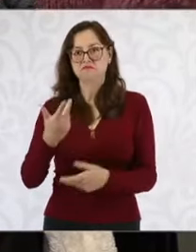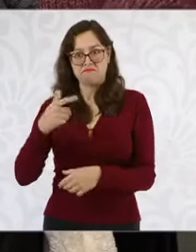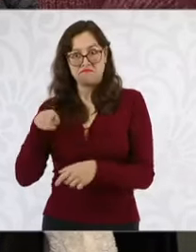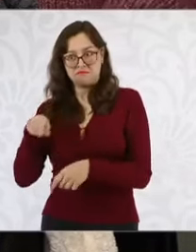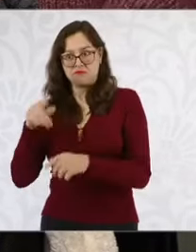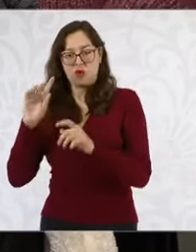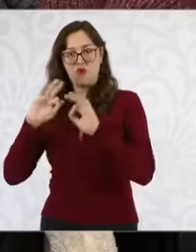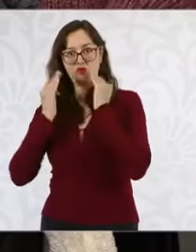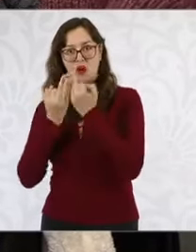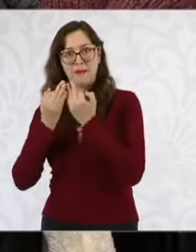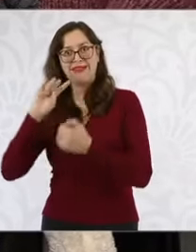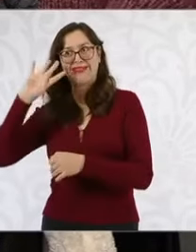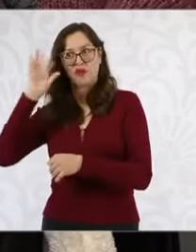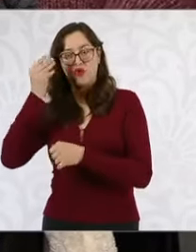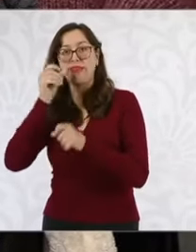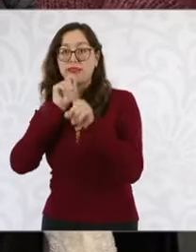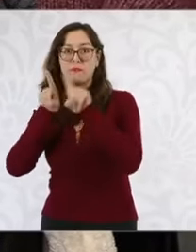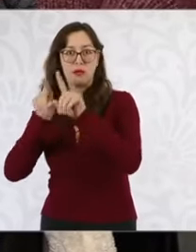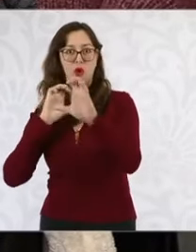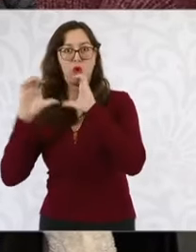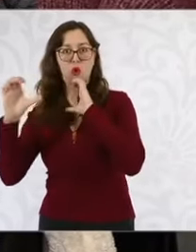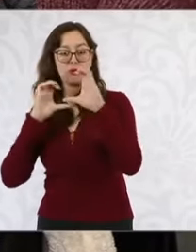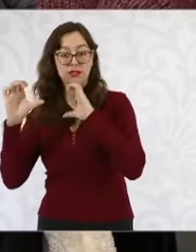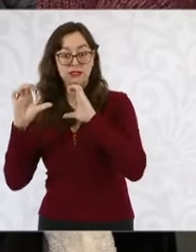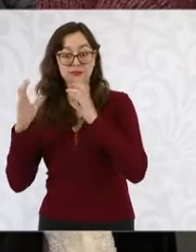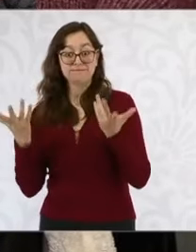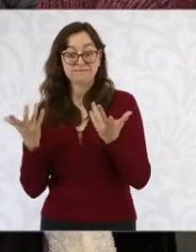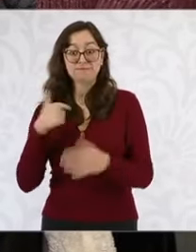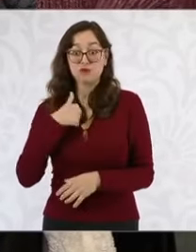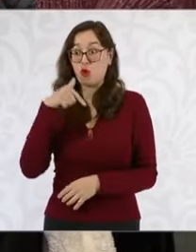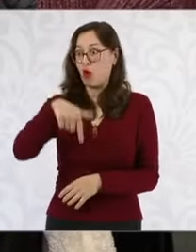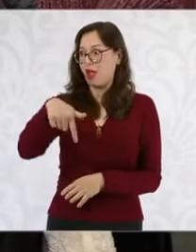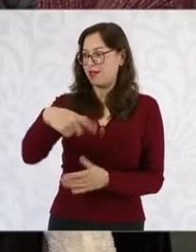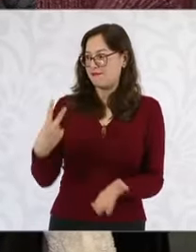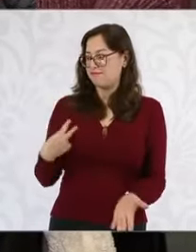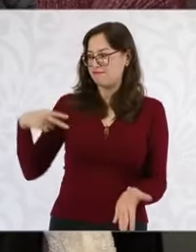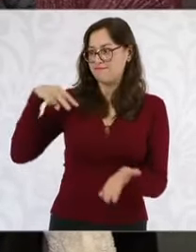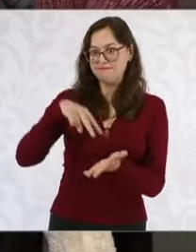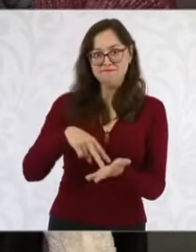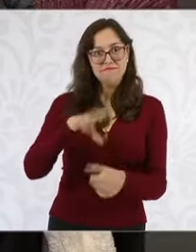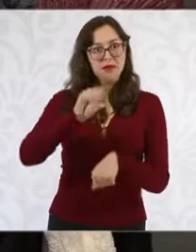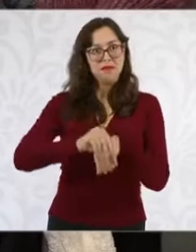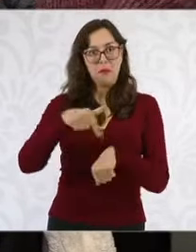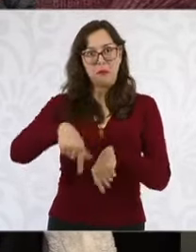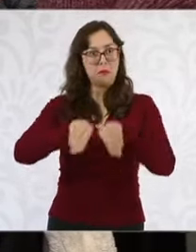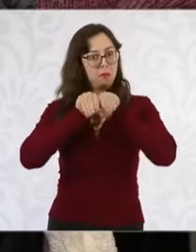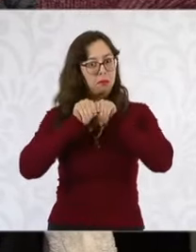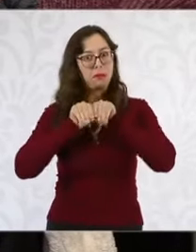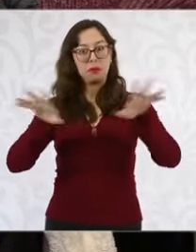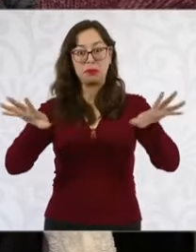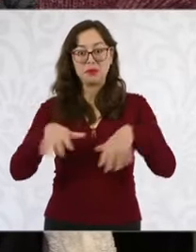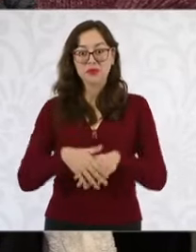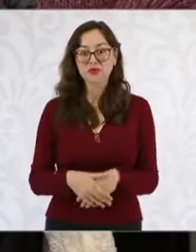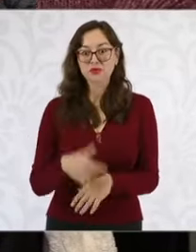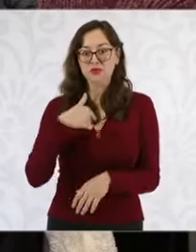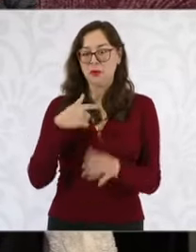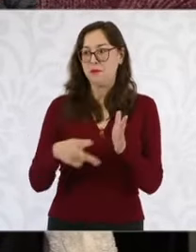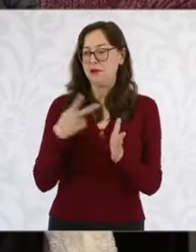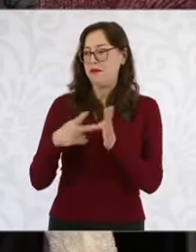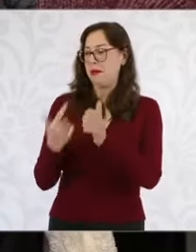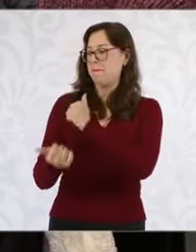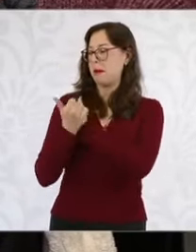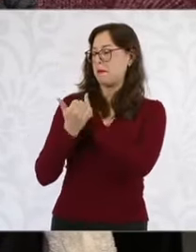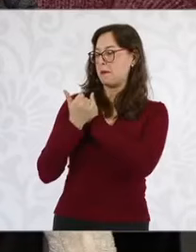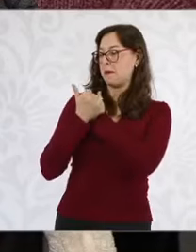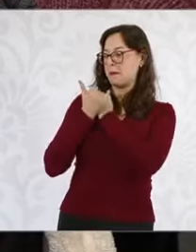inicial a este espacio, que no podemos negar que es una de las plataformas de mayor impacto en el país, he recibido incontables solicitudes